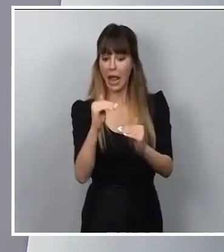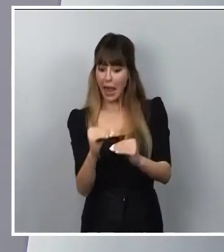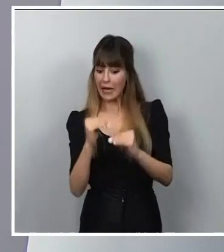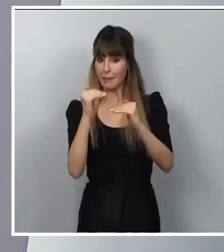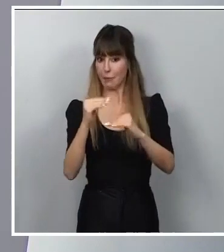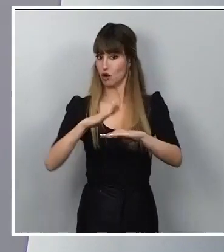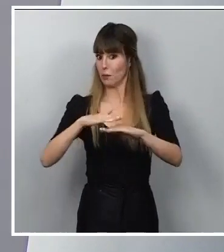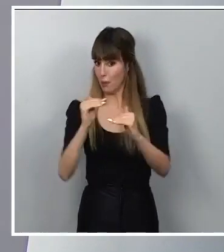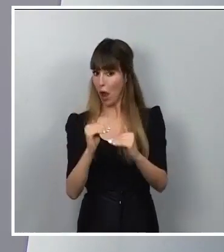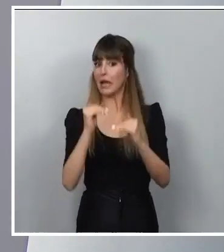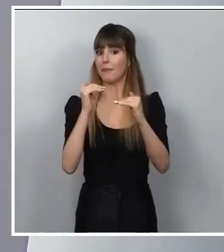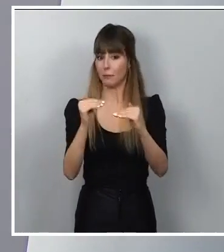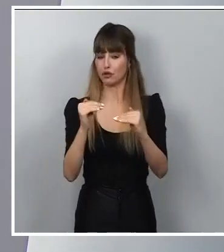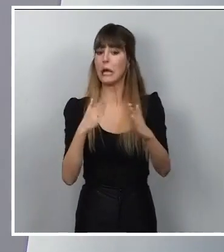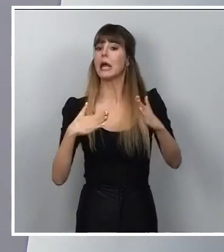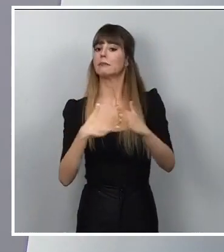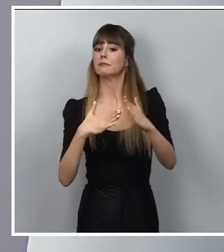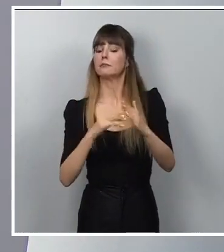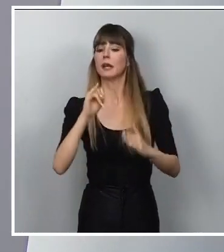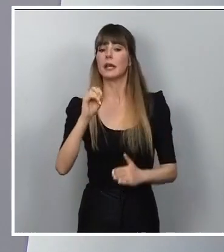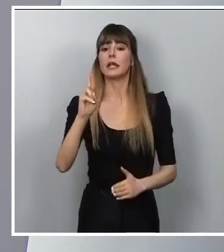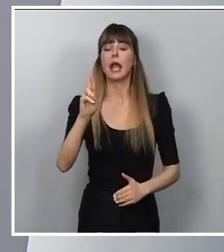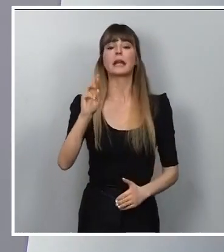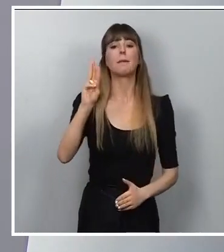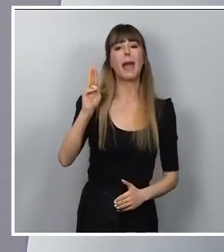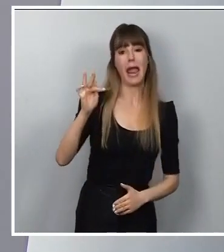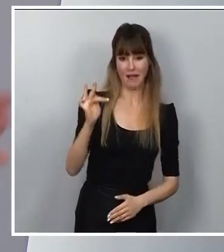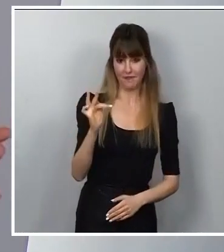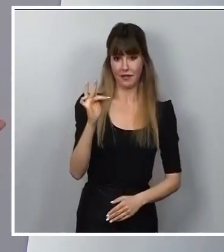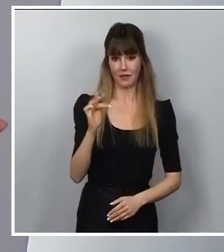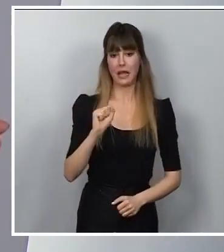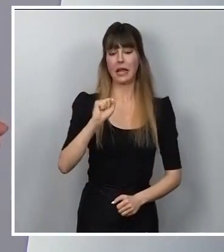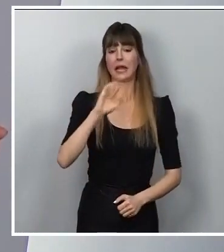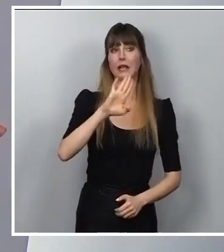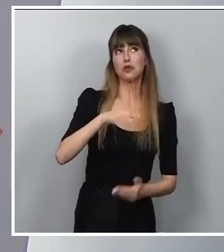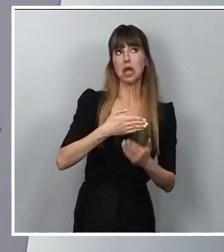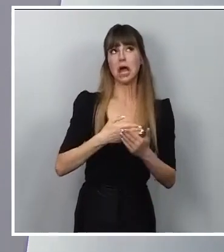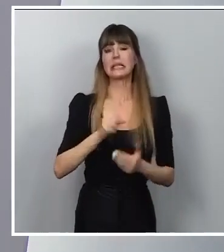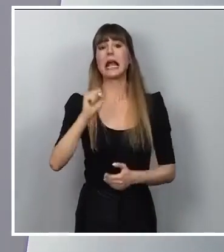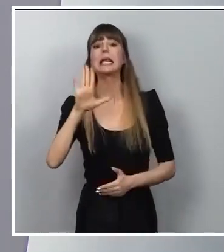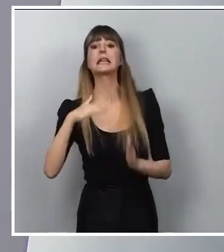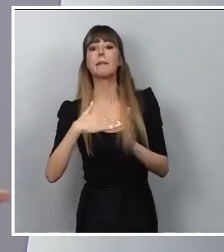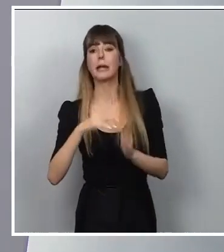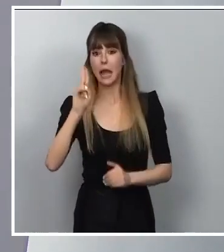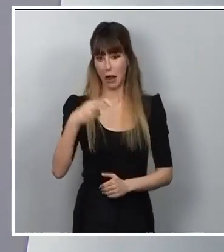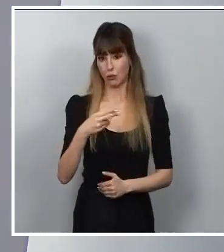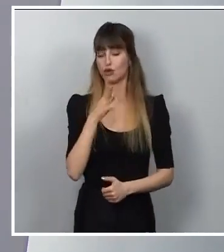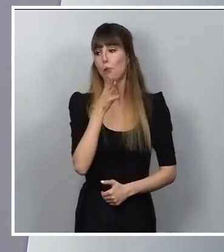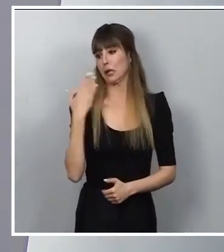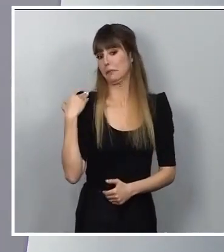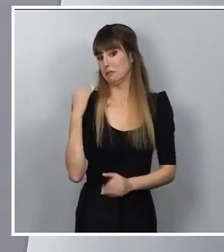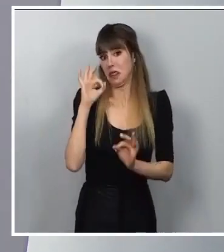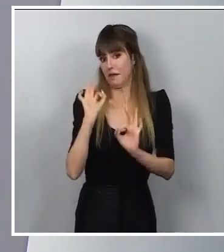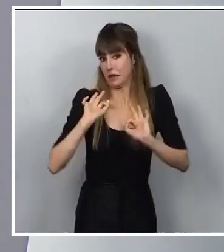mínima, practicando retenciones en el IRPF de 14 a 15.000 euros, porque en ese momento esa era la